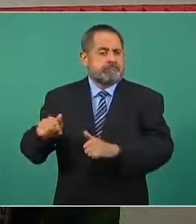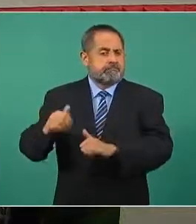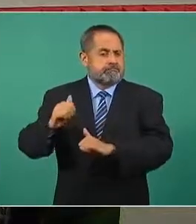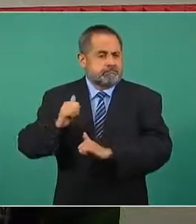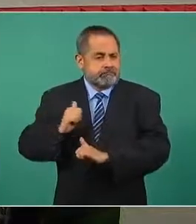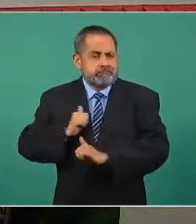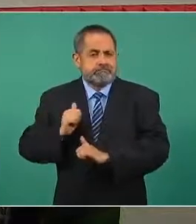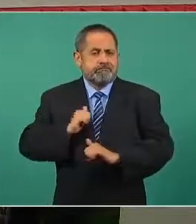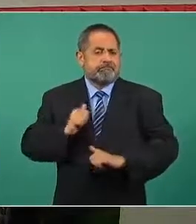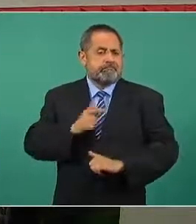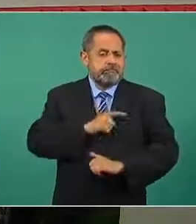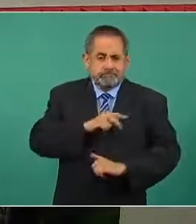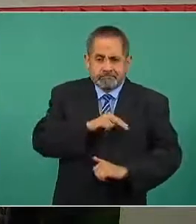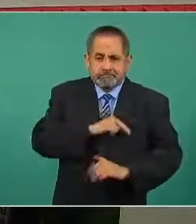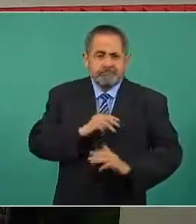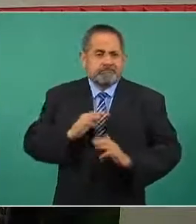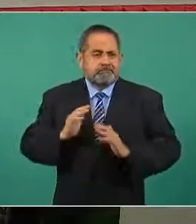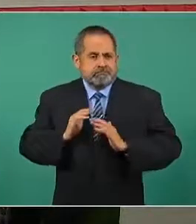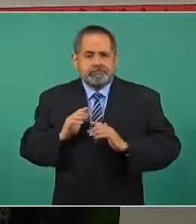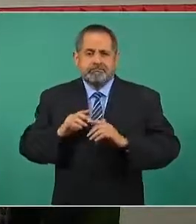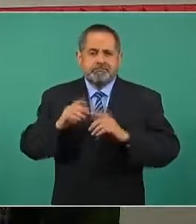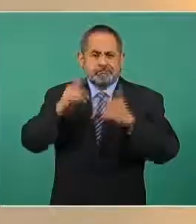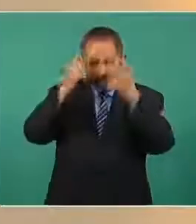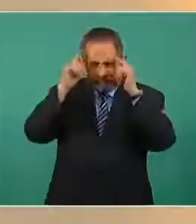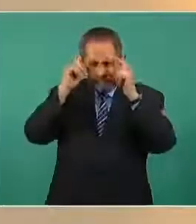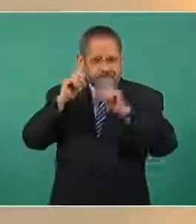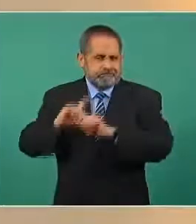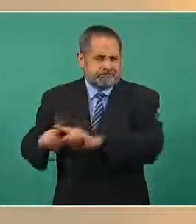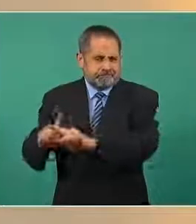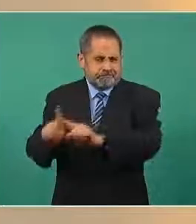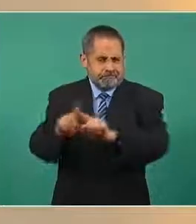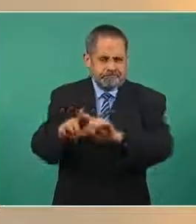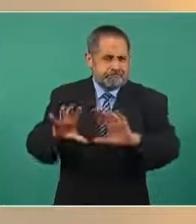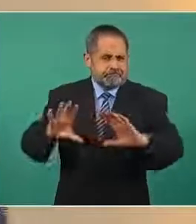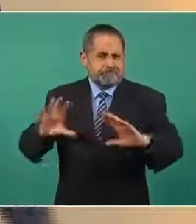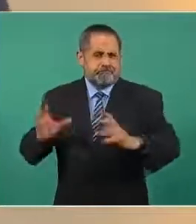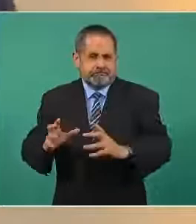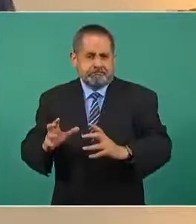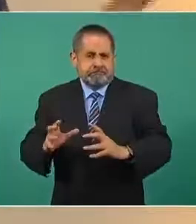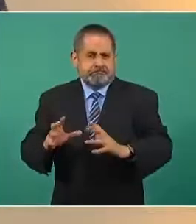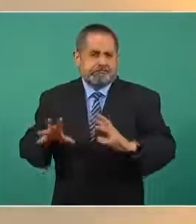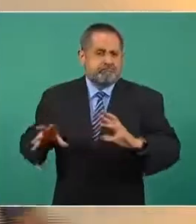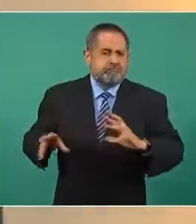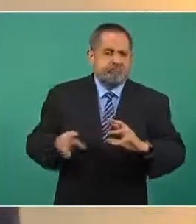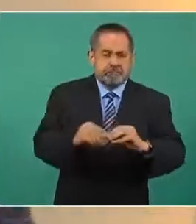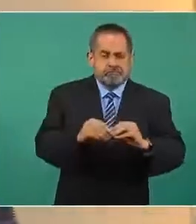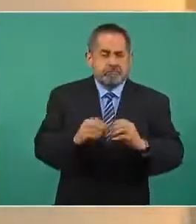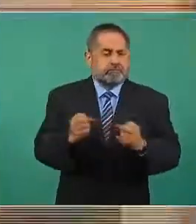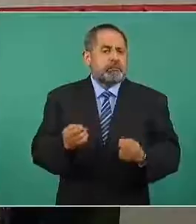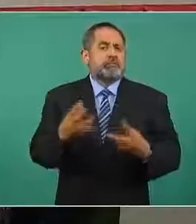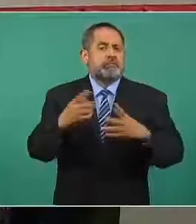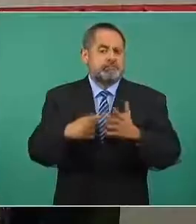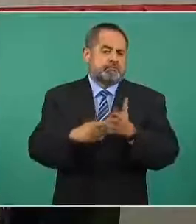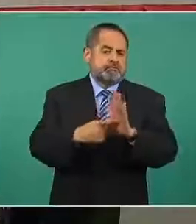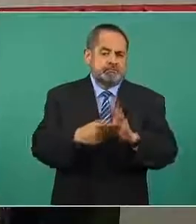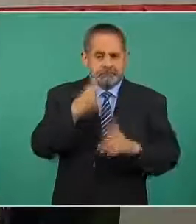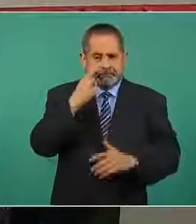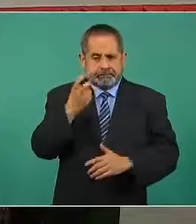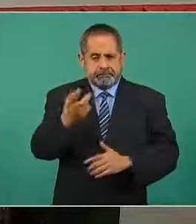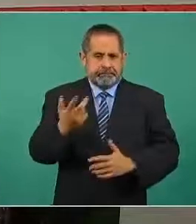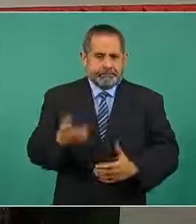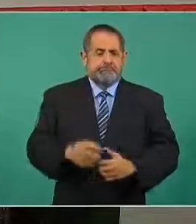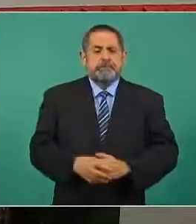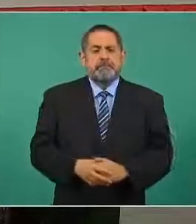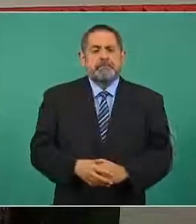seguridad esto es resultado precisamente de ese trabajo bajo las cifras que se presentan a continuación